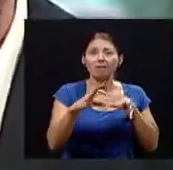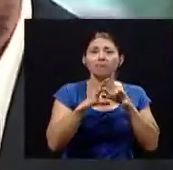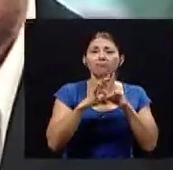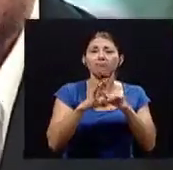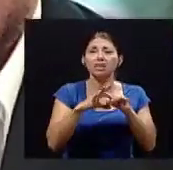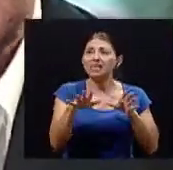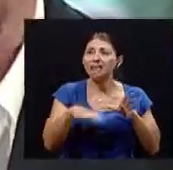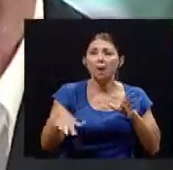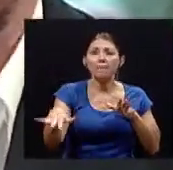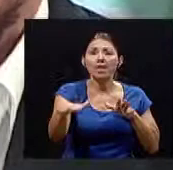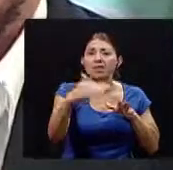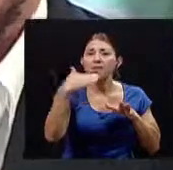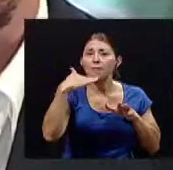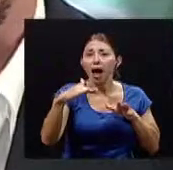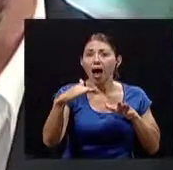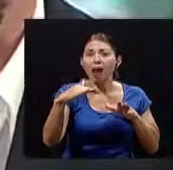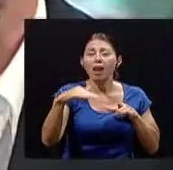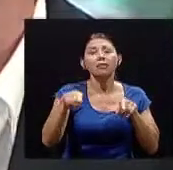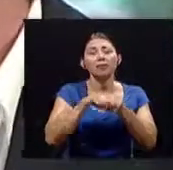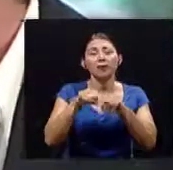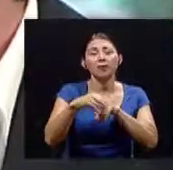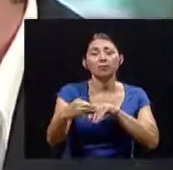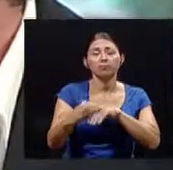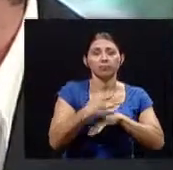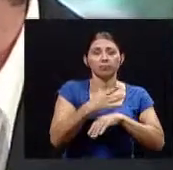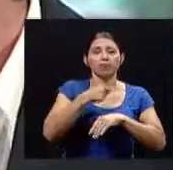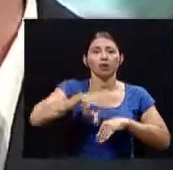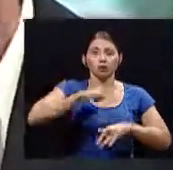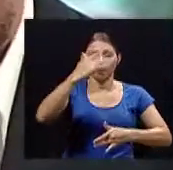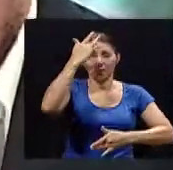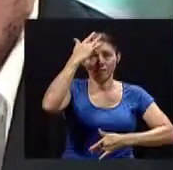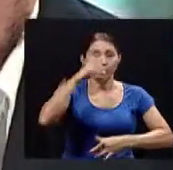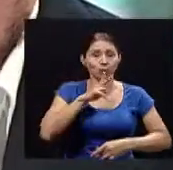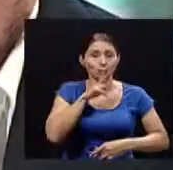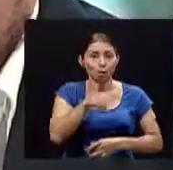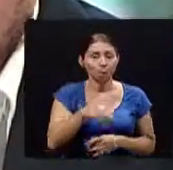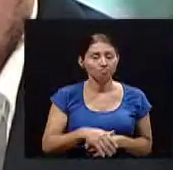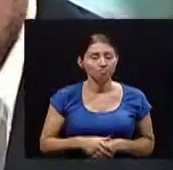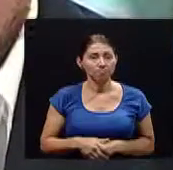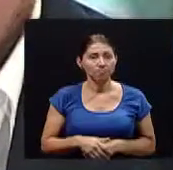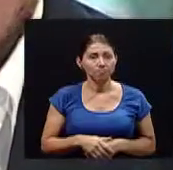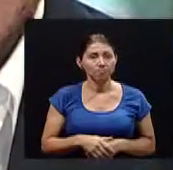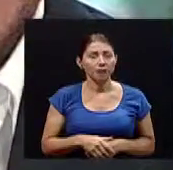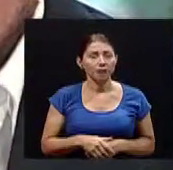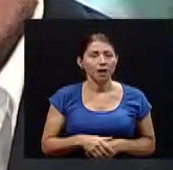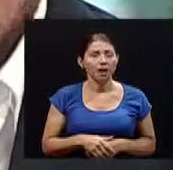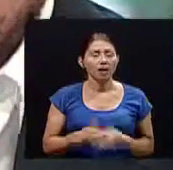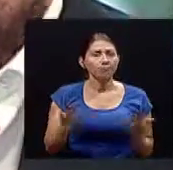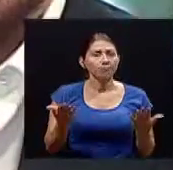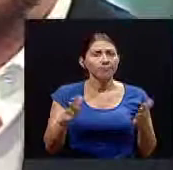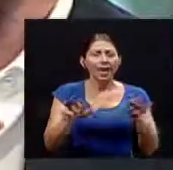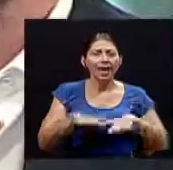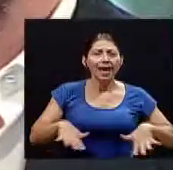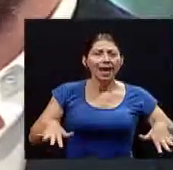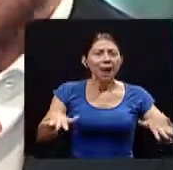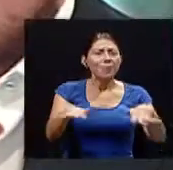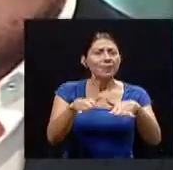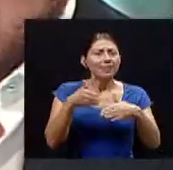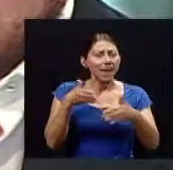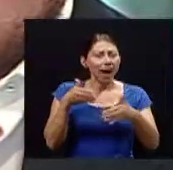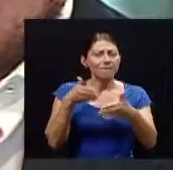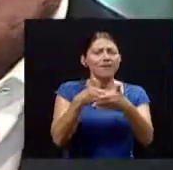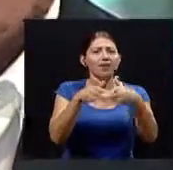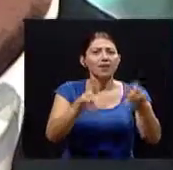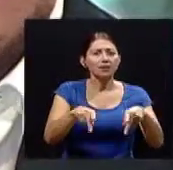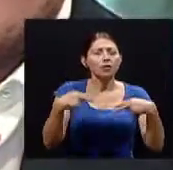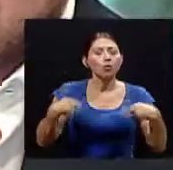está enfermo, podría decirse que nosotros también enfermamos, ¿no? ¿Por qué el ambiente afecta tanto al